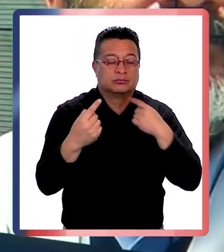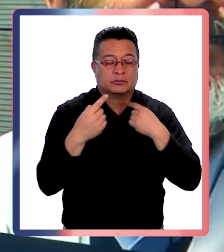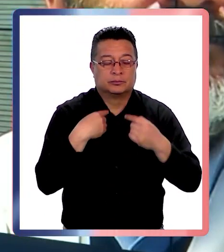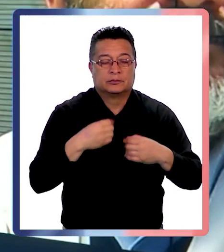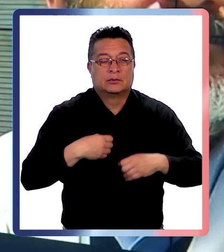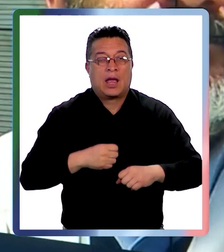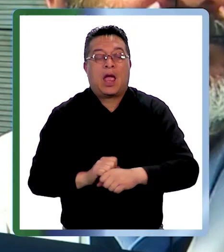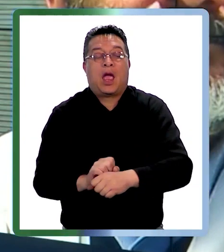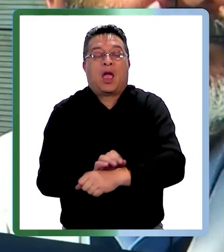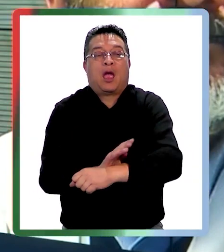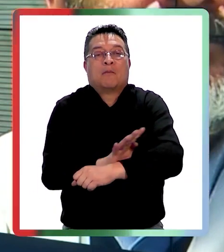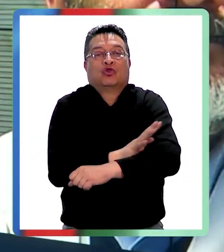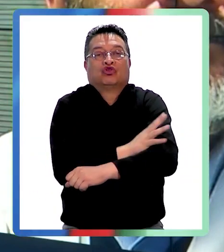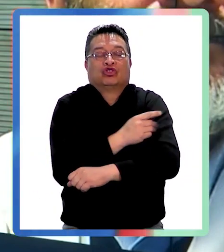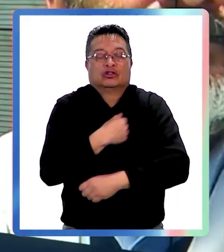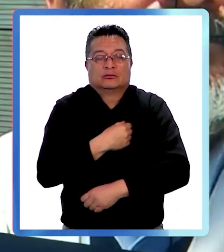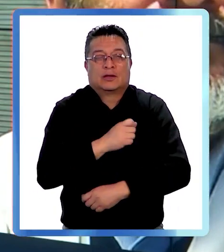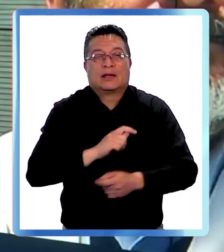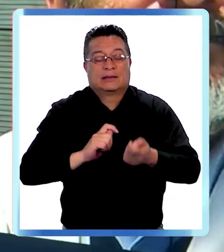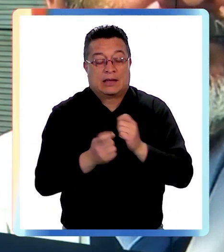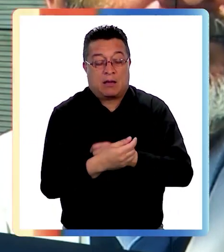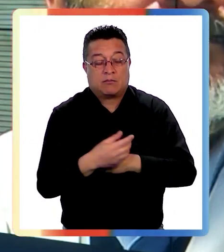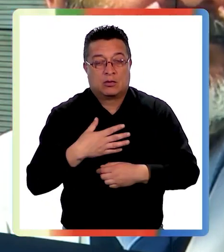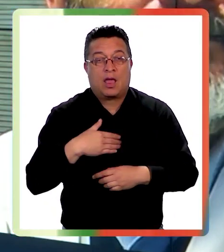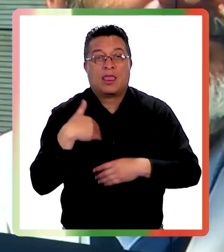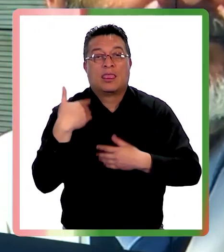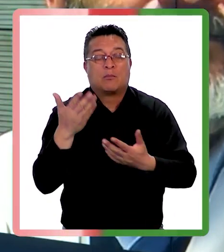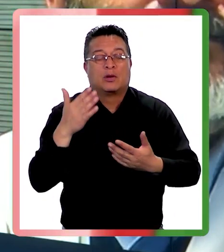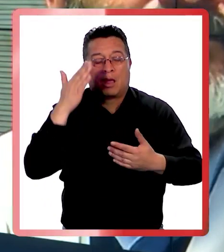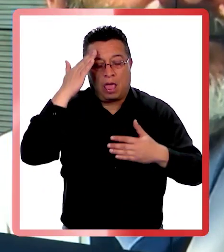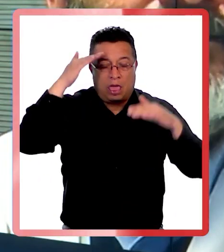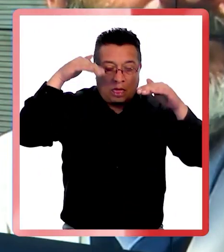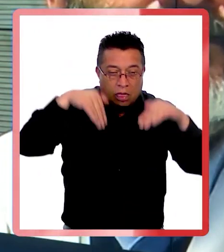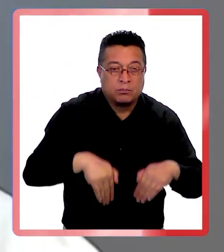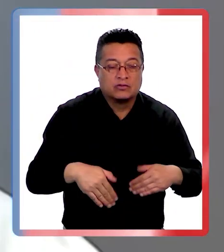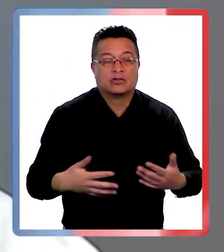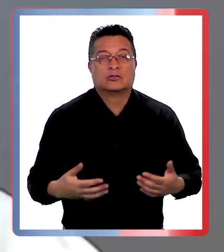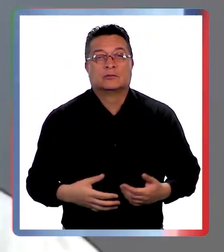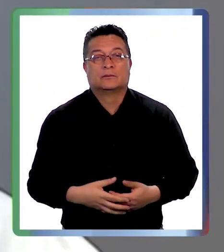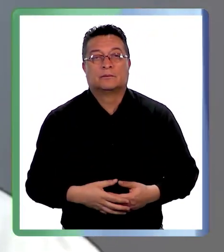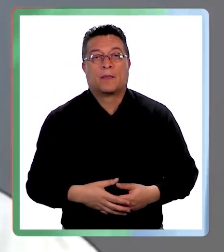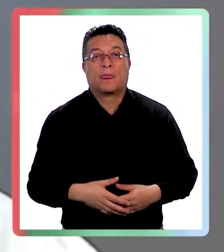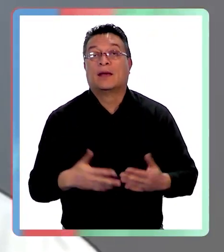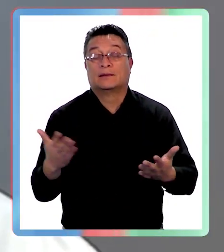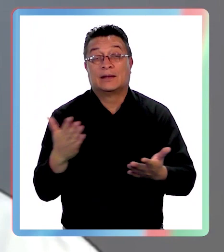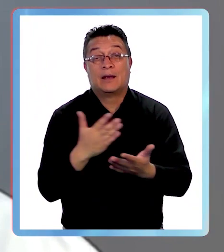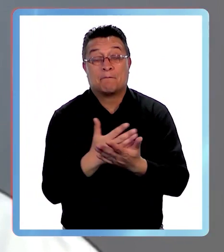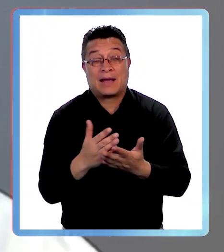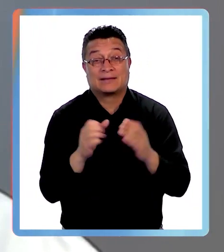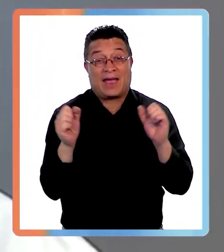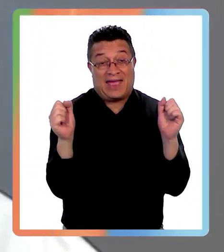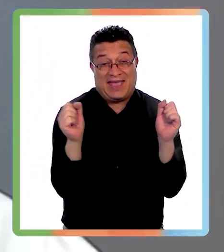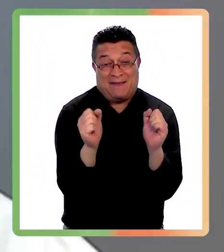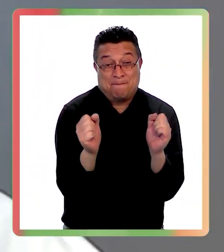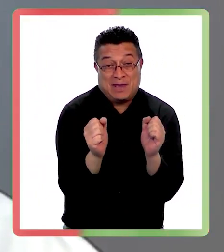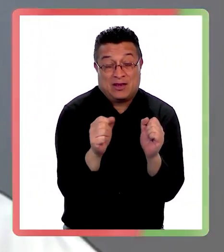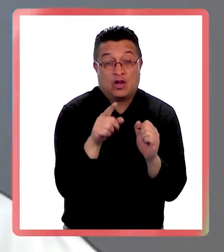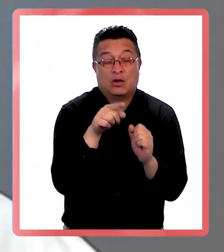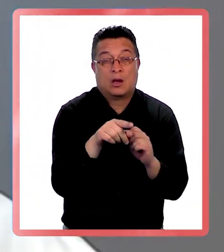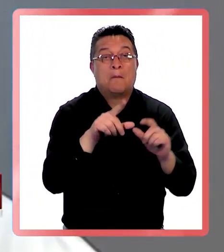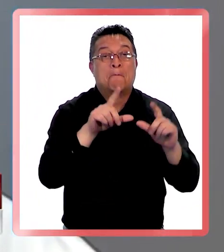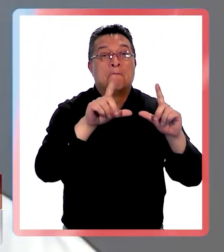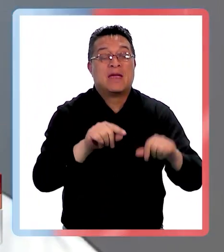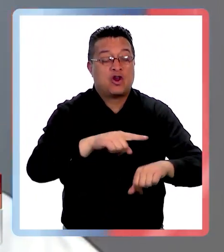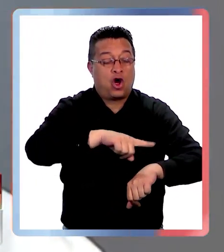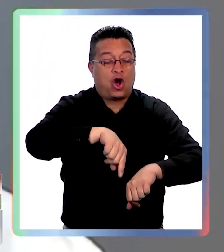emocionalmente y finalmente terminemos desencadenando una depresión? Lo que ocurre en el invierno es que hay menos horas de